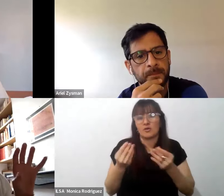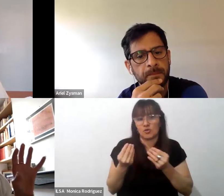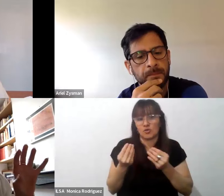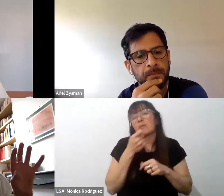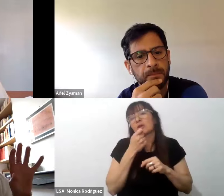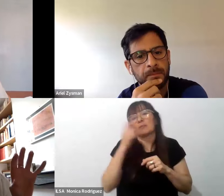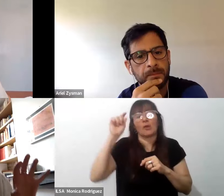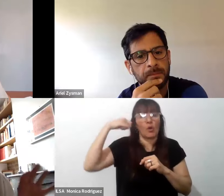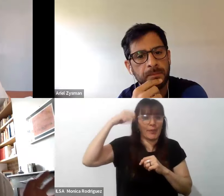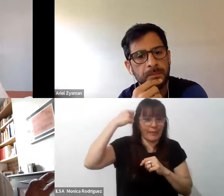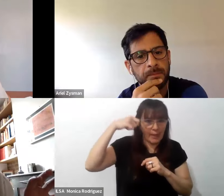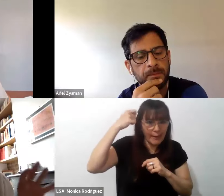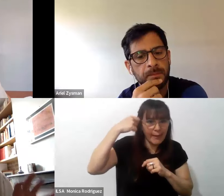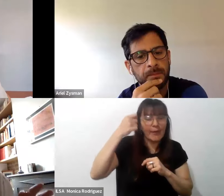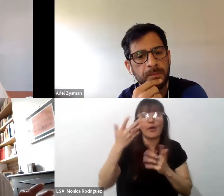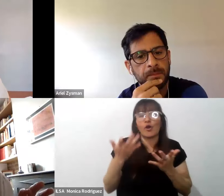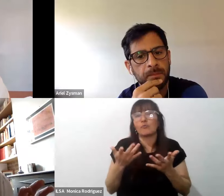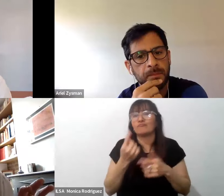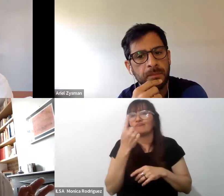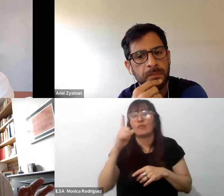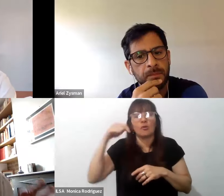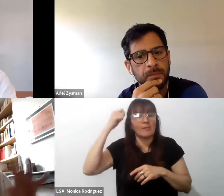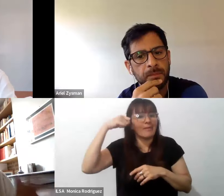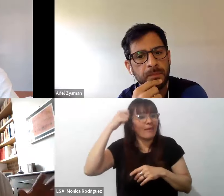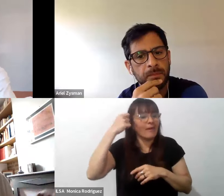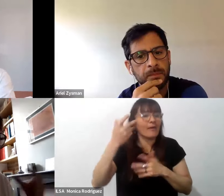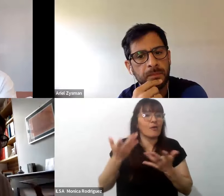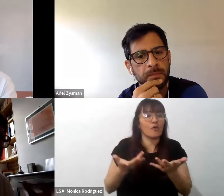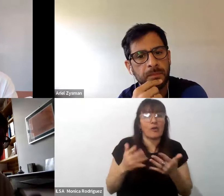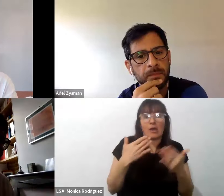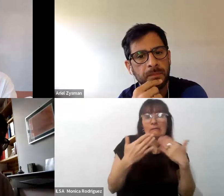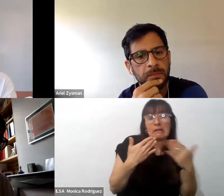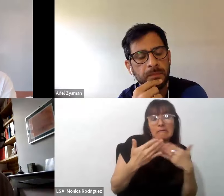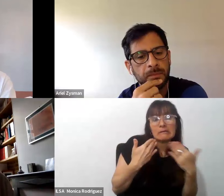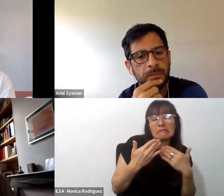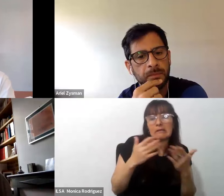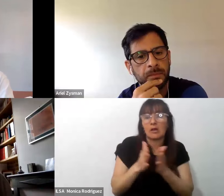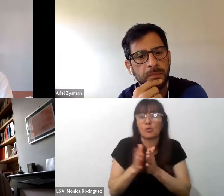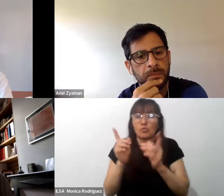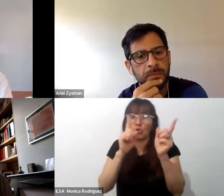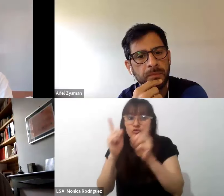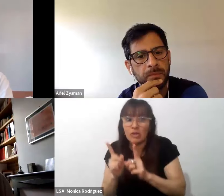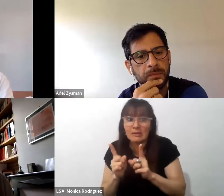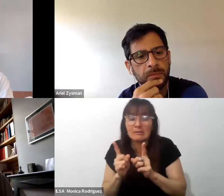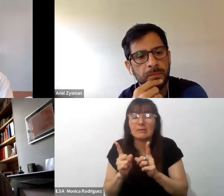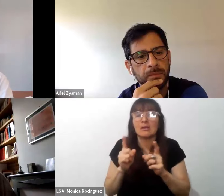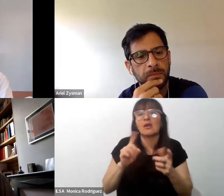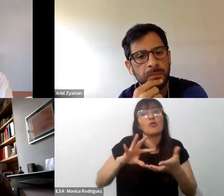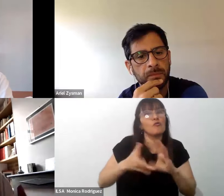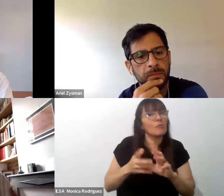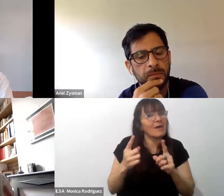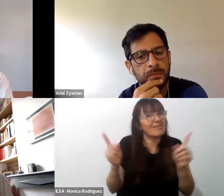un video de una entrevista con el docente es otra manera